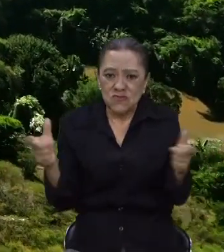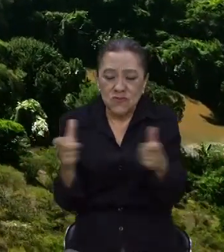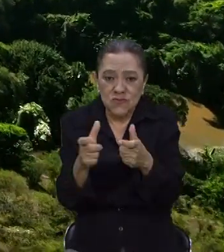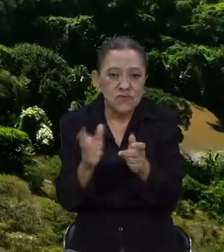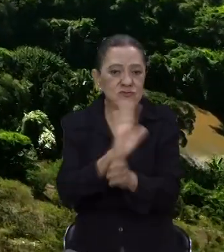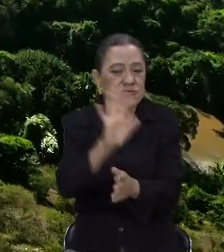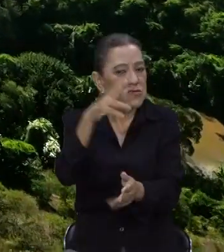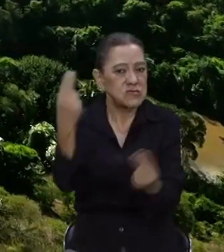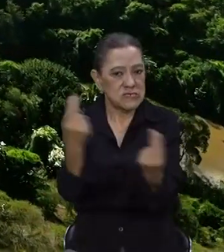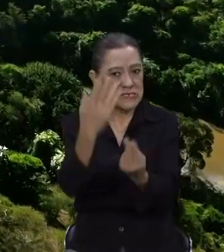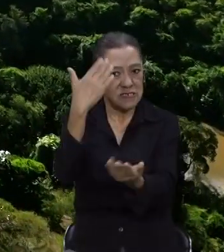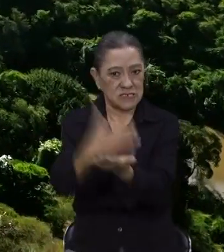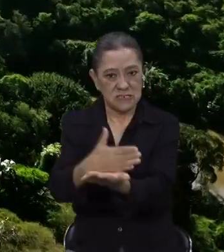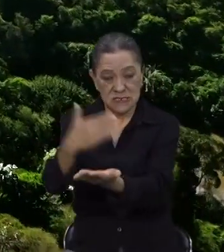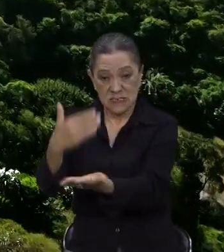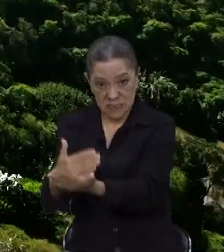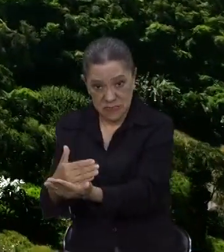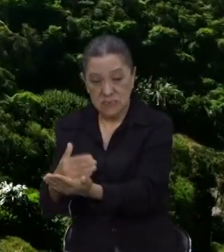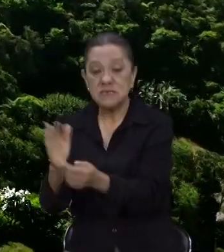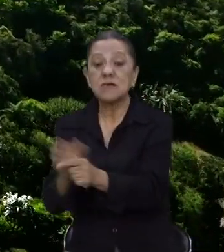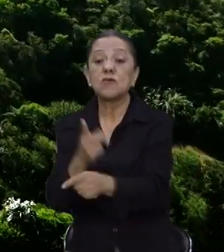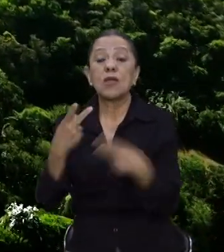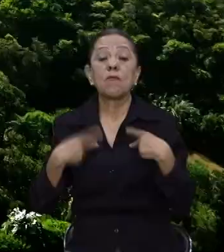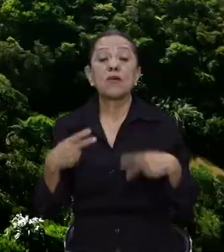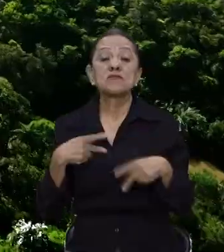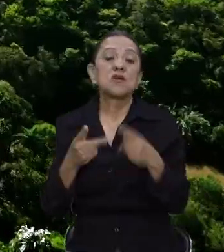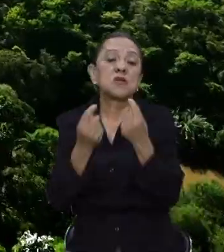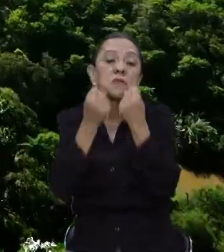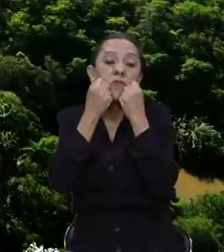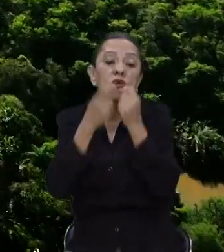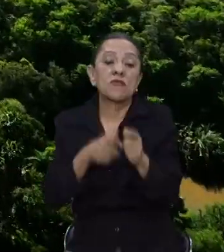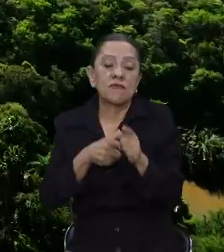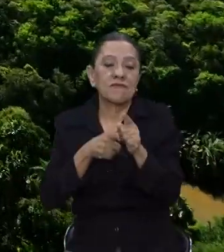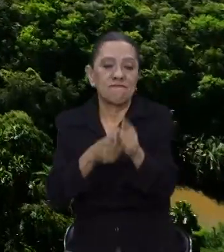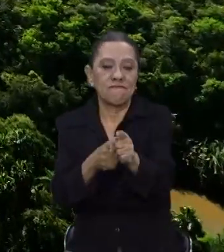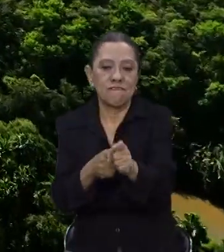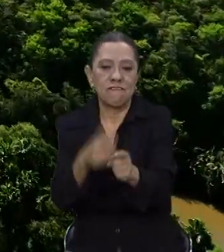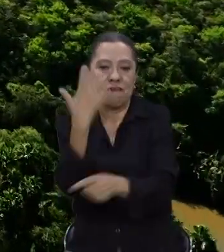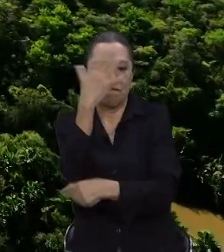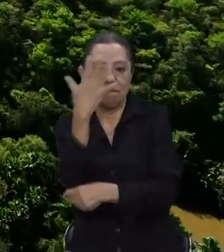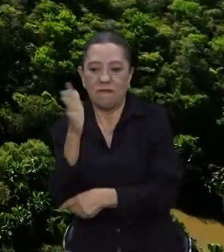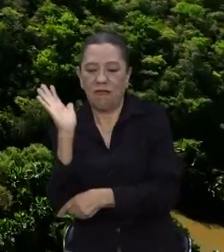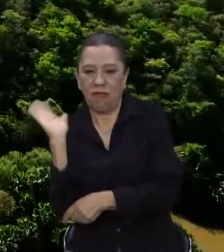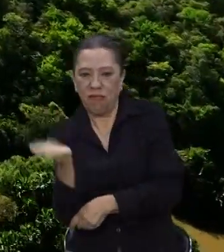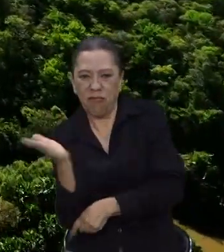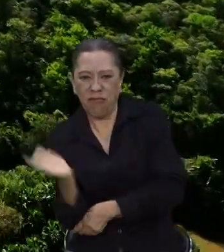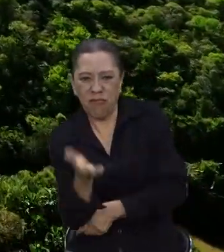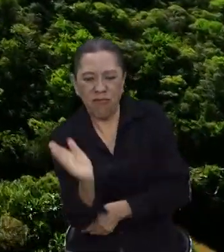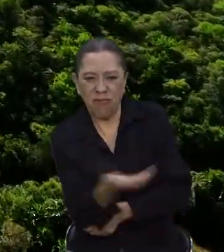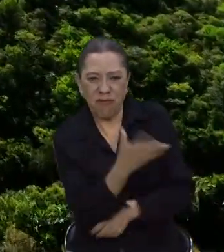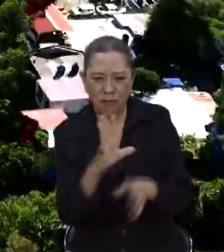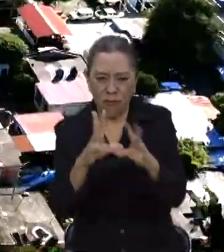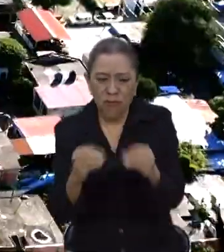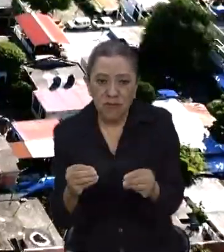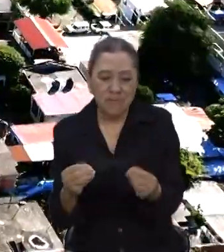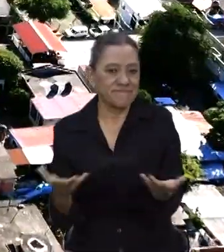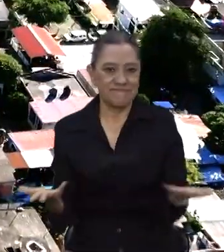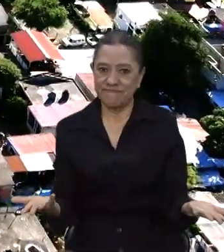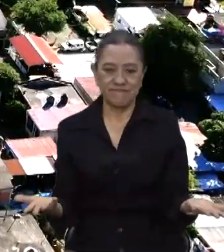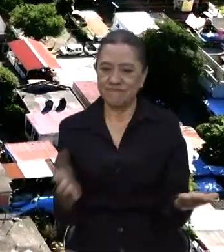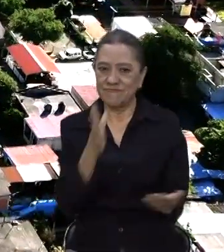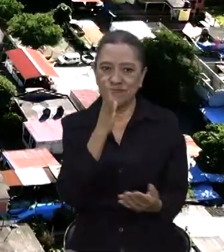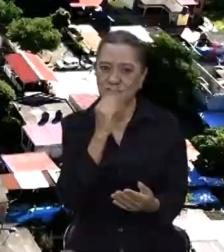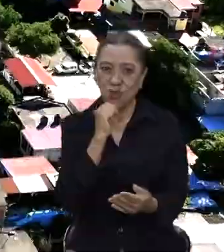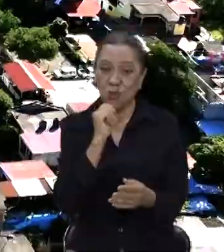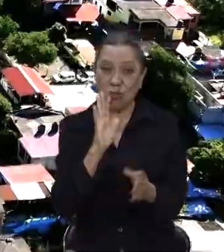parar estas irregularidades, pues la gente sigue incidiendo en esta problemática. Y pues ya no la